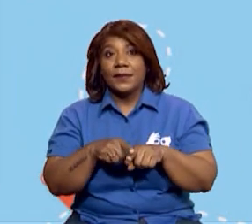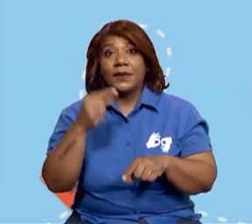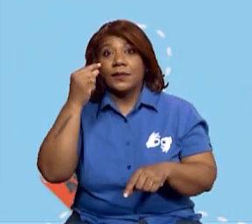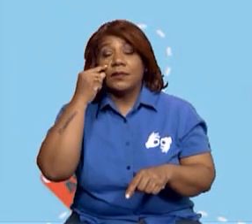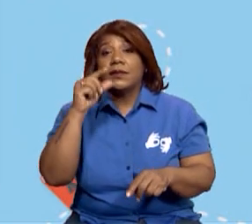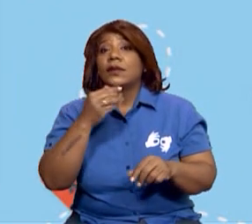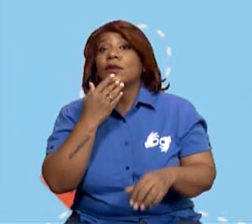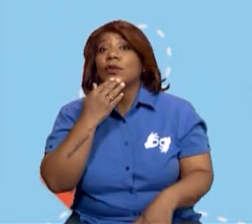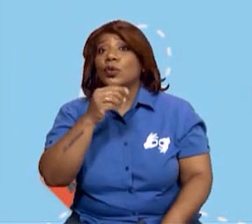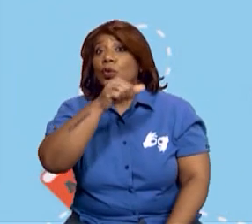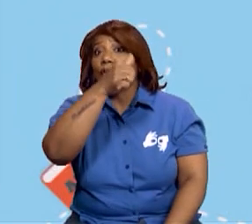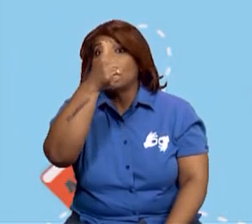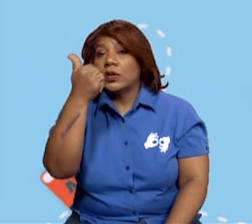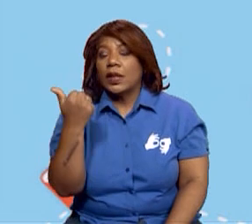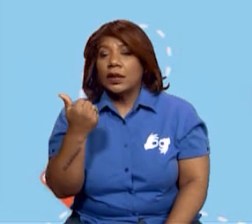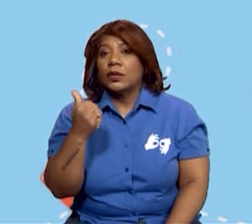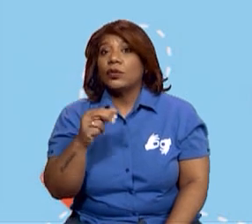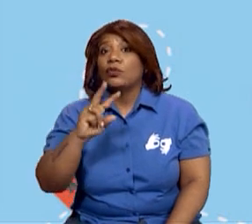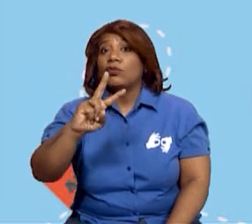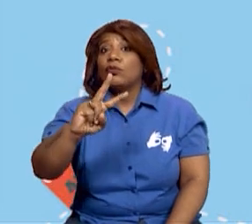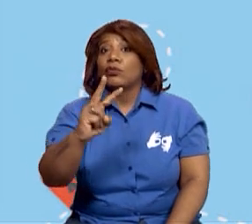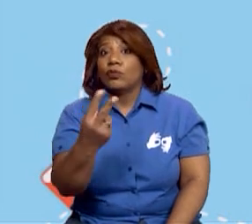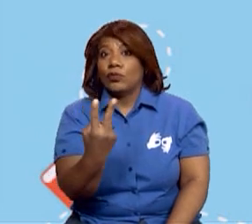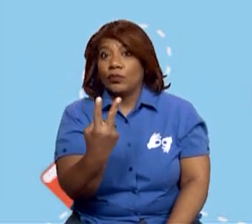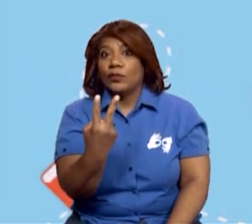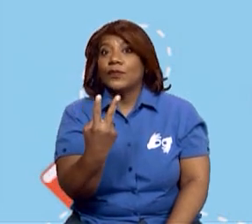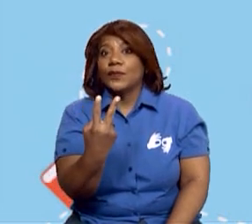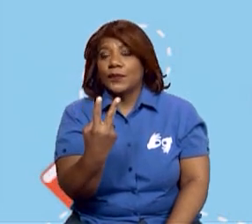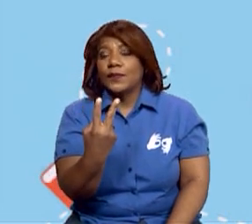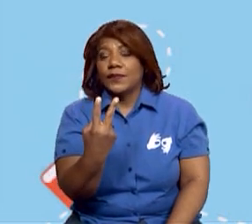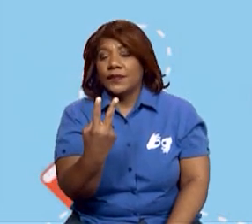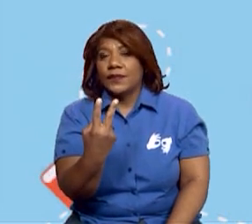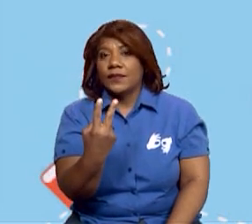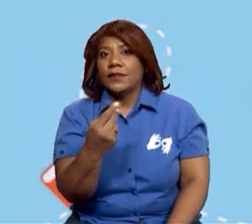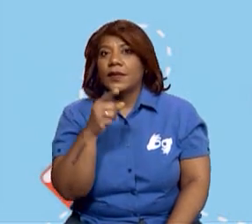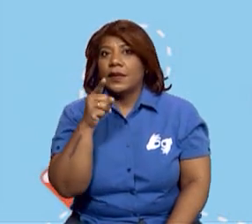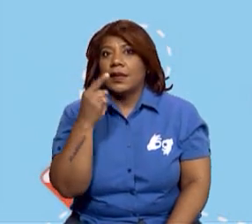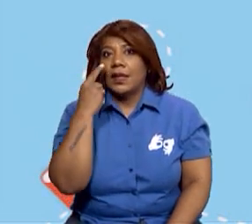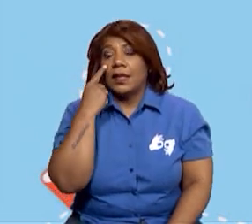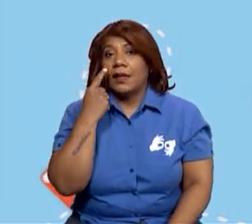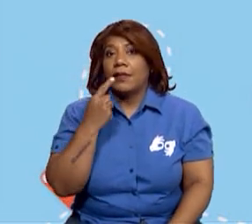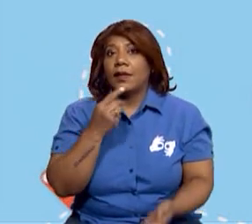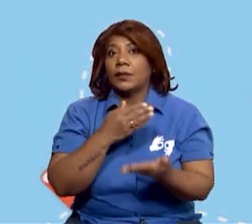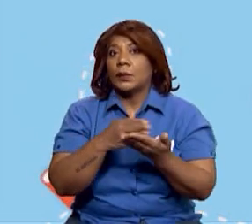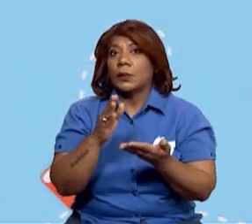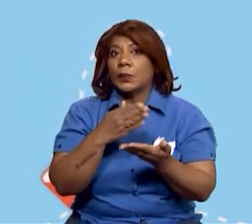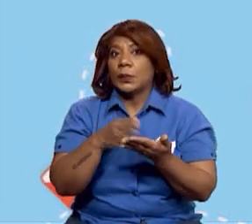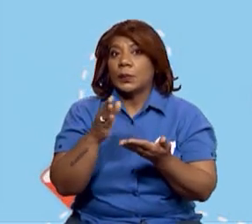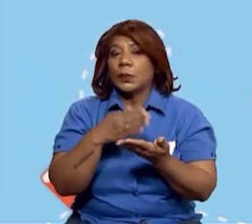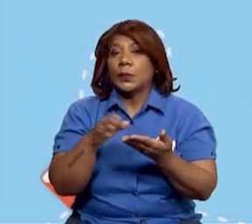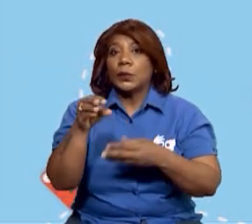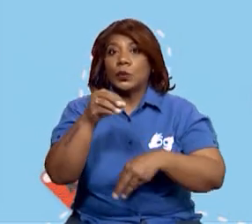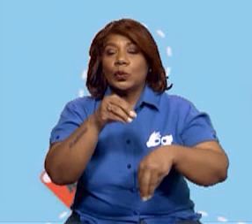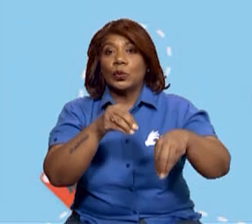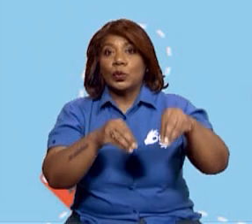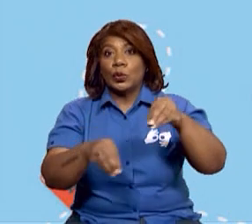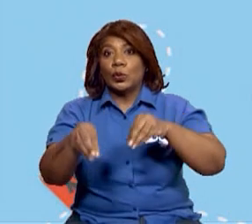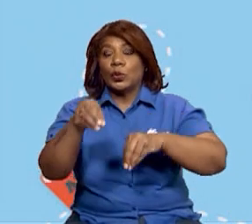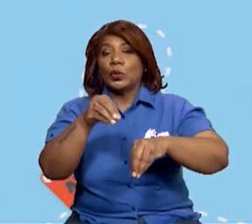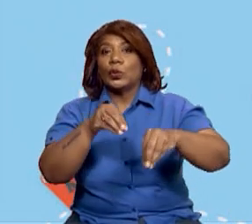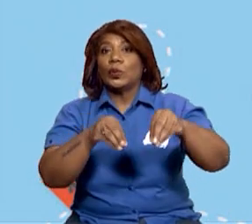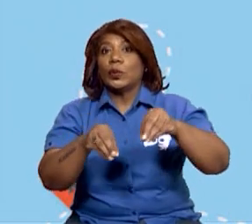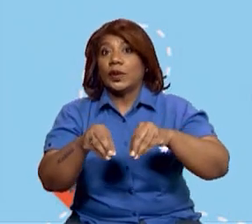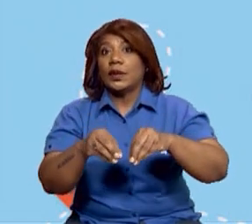imagen y vas a definir qué es el sector secundario. ¿Qué vemos en nuestra imagen? Bueno, en nuestra imagen yo veo que una persona